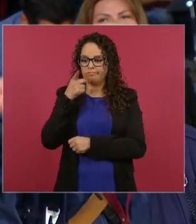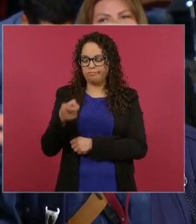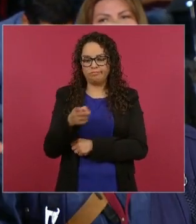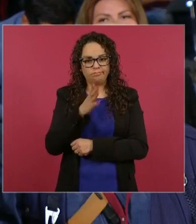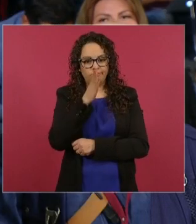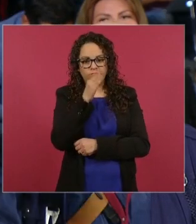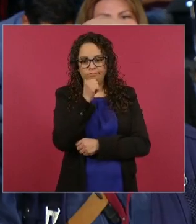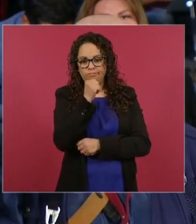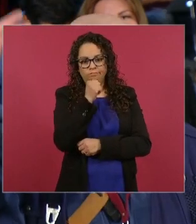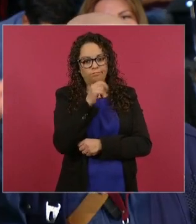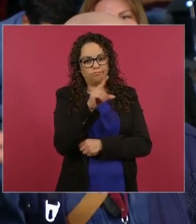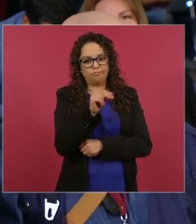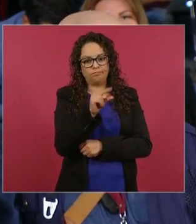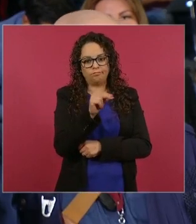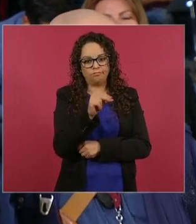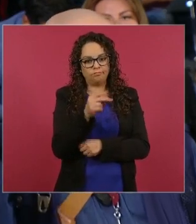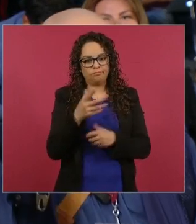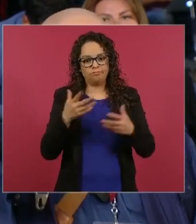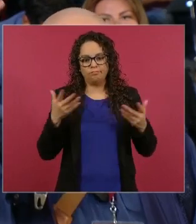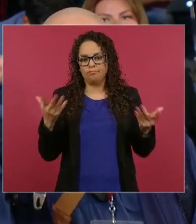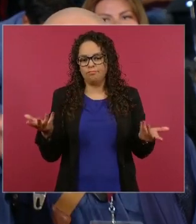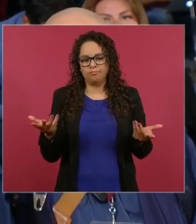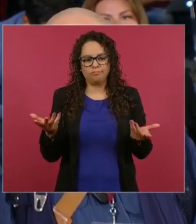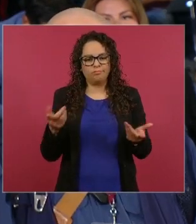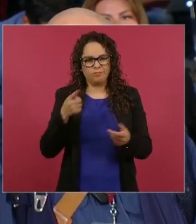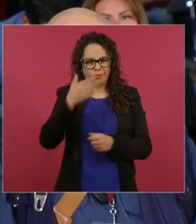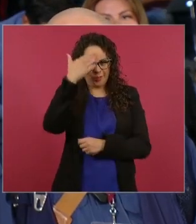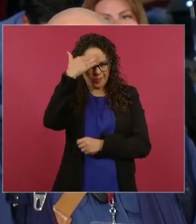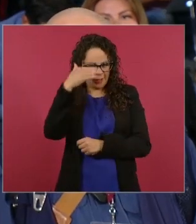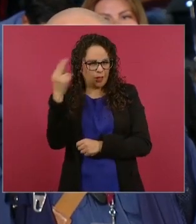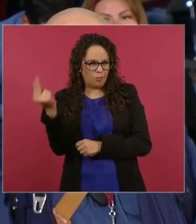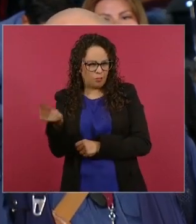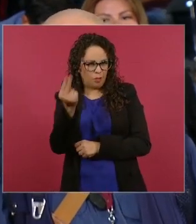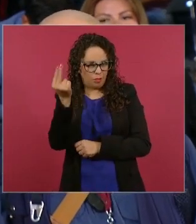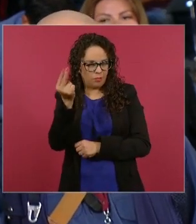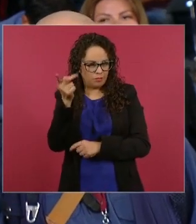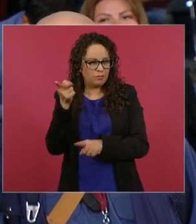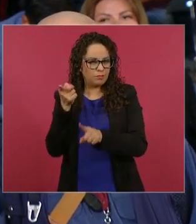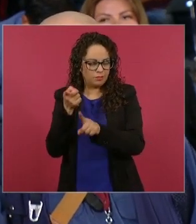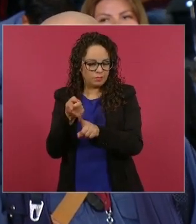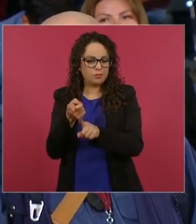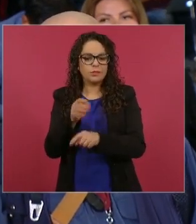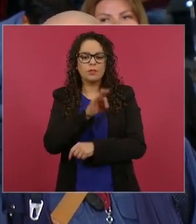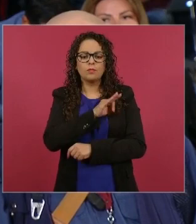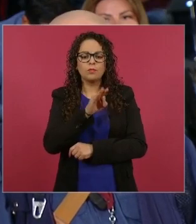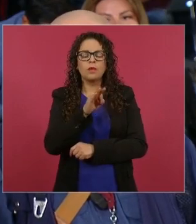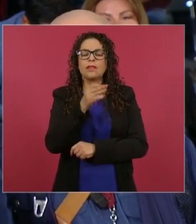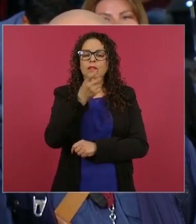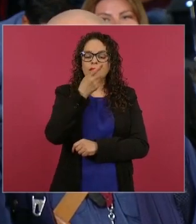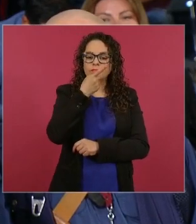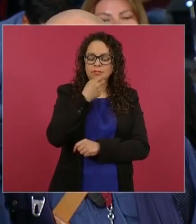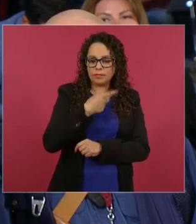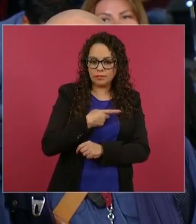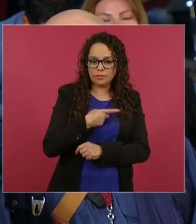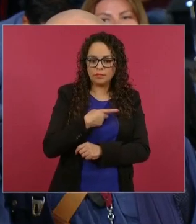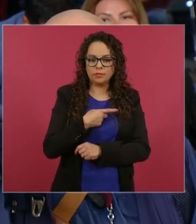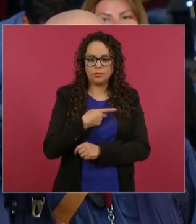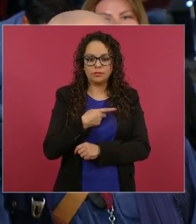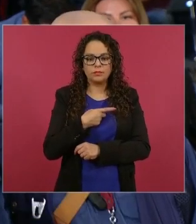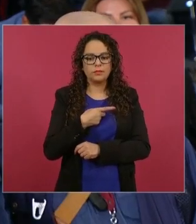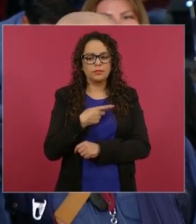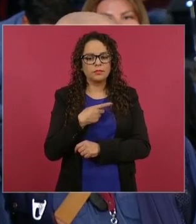personero de San Juan Martínez y ya sabe usted esas cosas. Y quisiera saber si usted nos podría pues informar